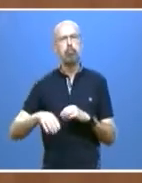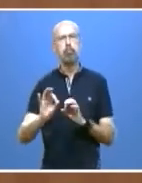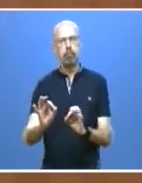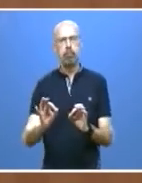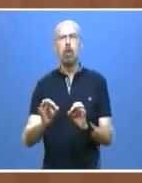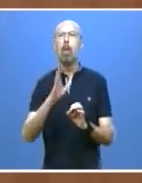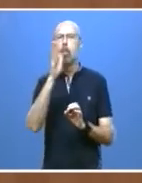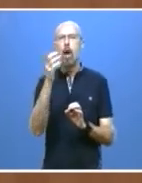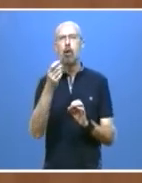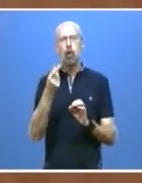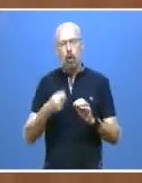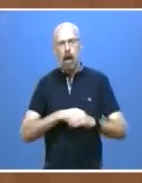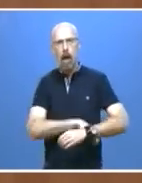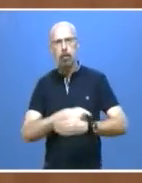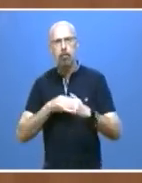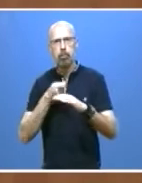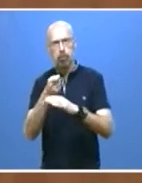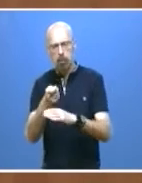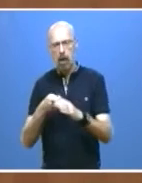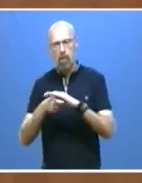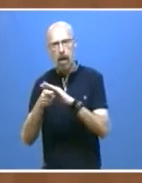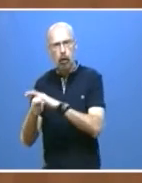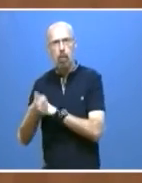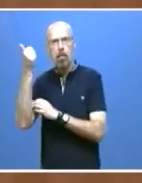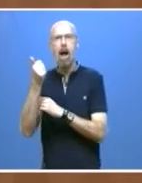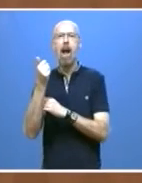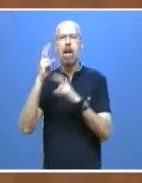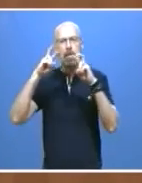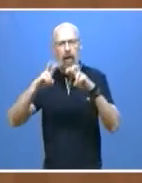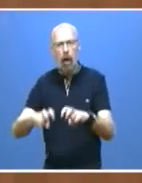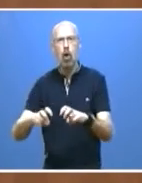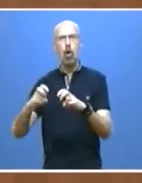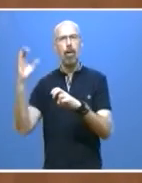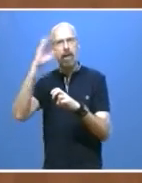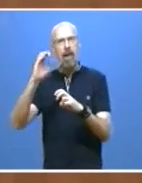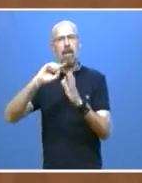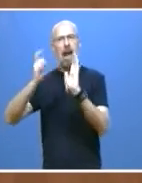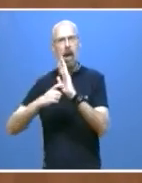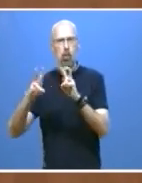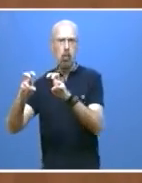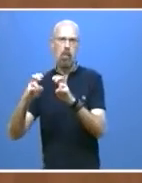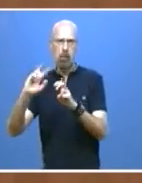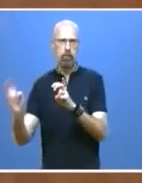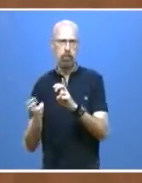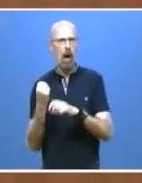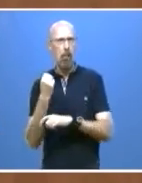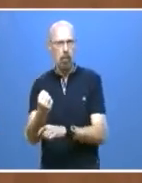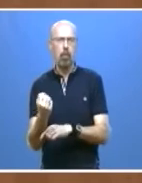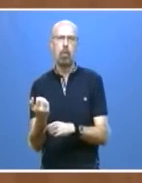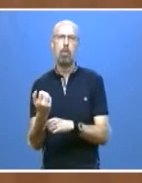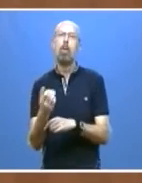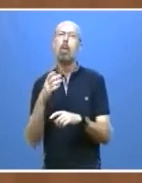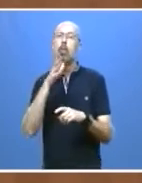investigadores y una nueva ley de ciencia. Se abordará con el objetivo de potenciar la competitividad